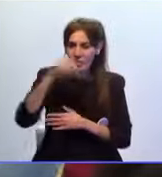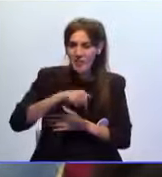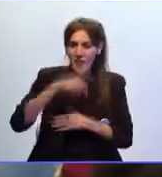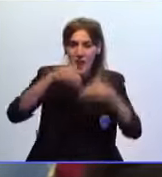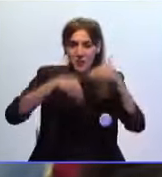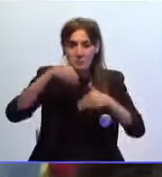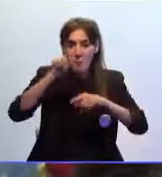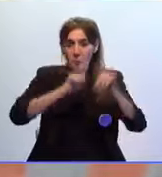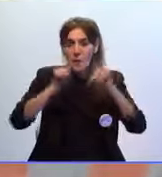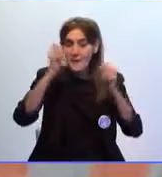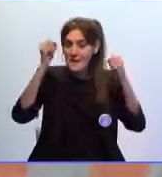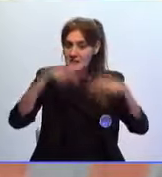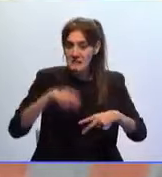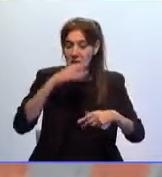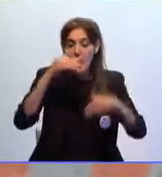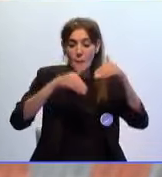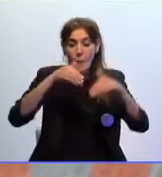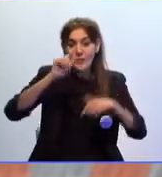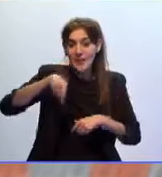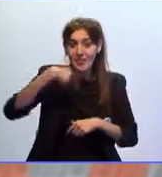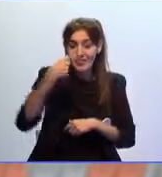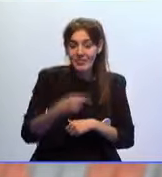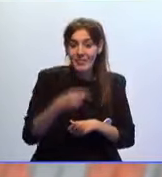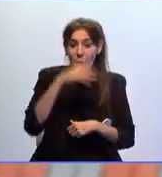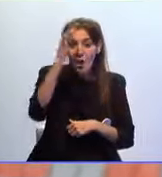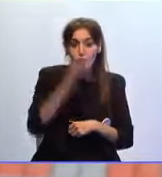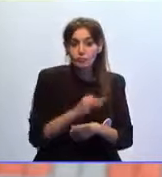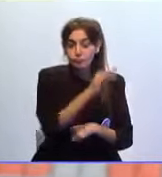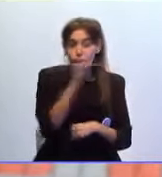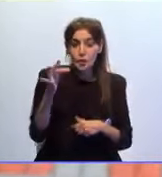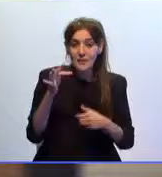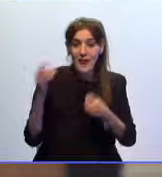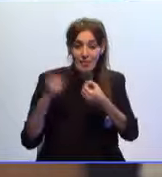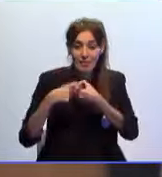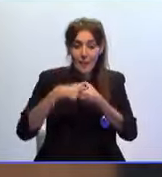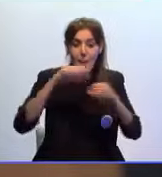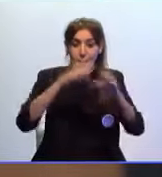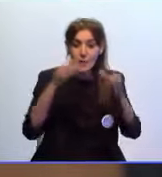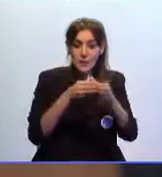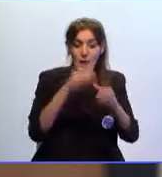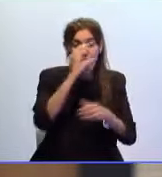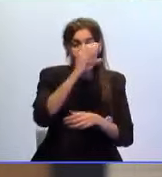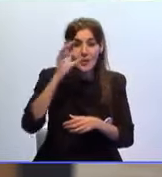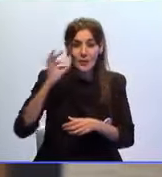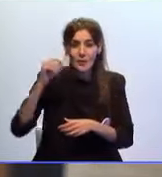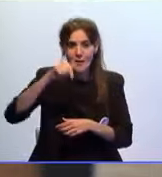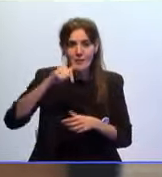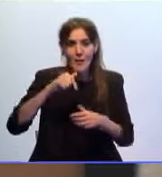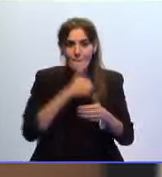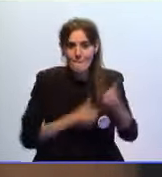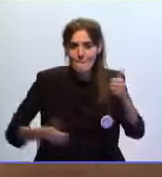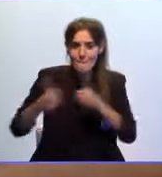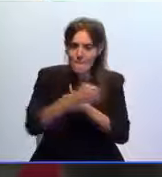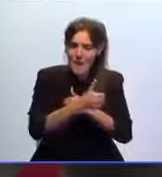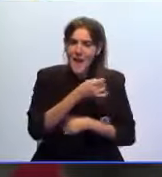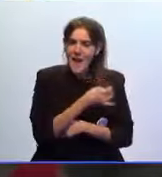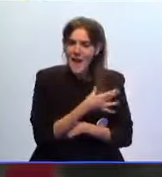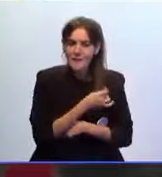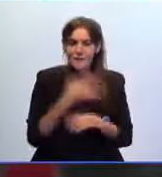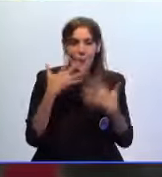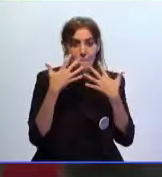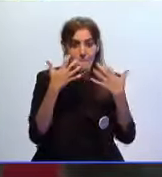sin incidentes y tras votar prácticamente la totalidad de la plantilla comisiones obreras se ha posicionado como el sindicato